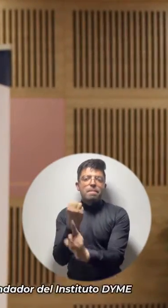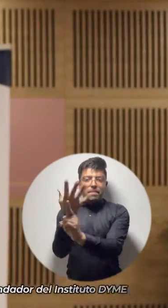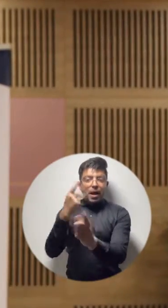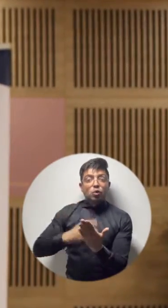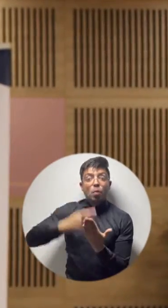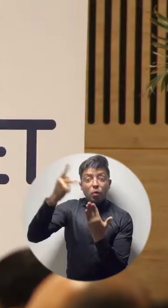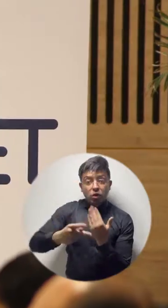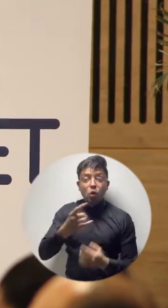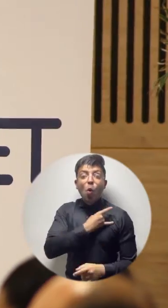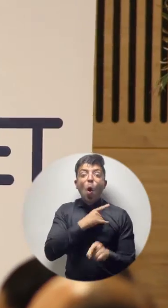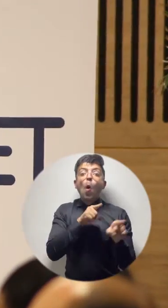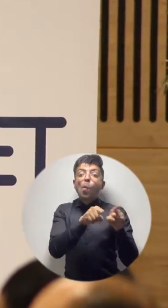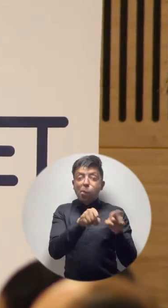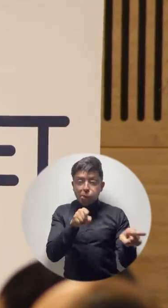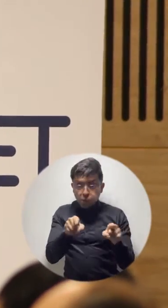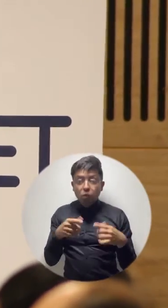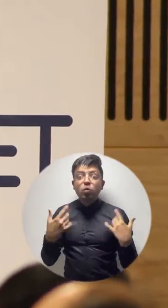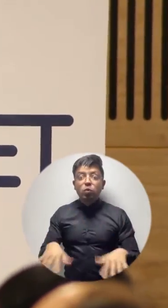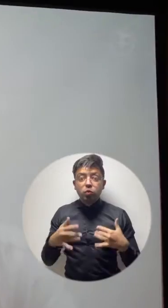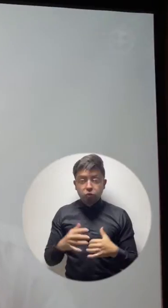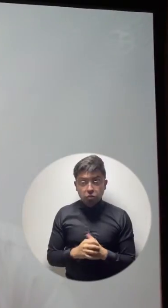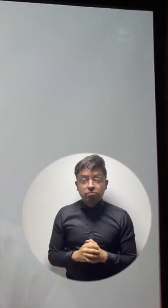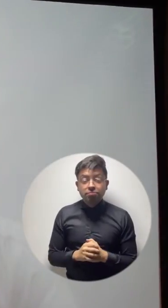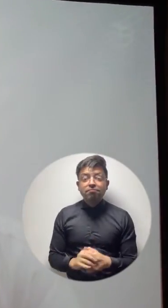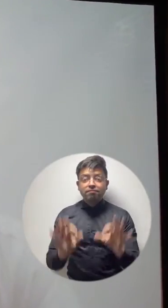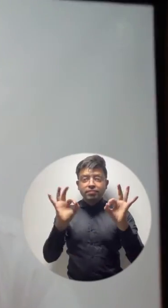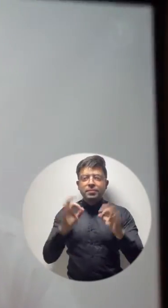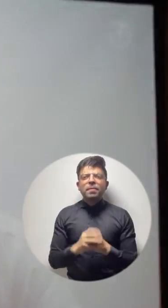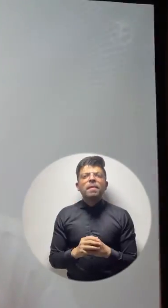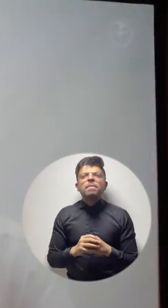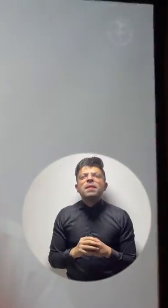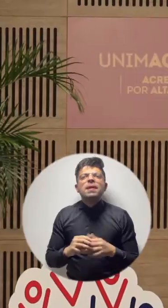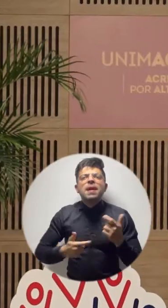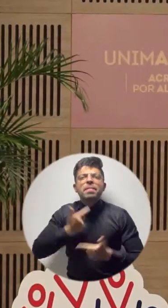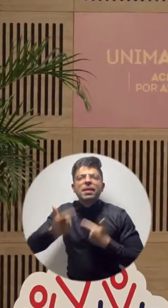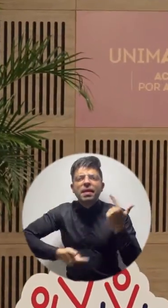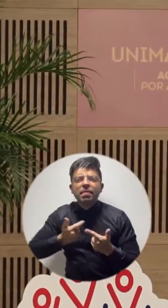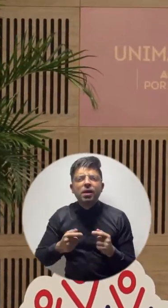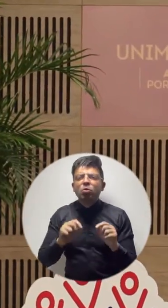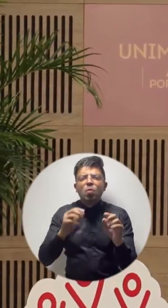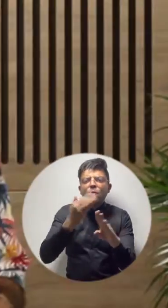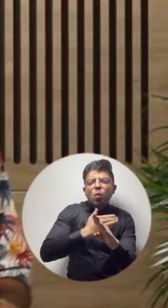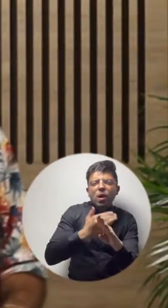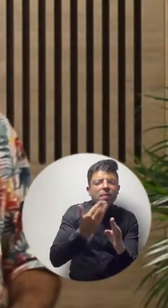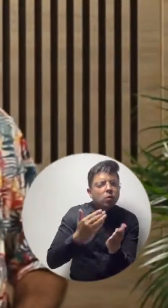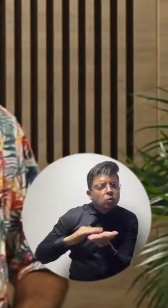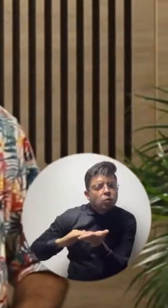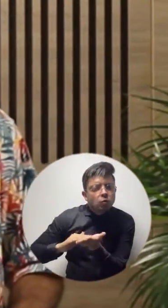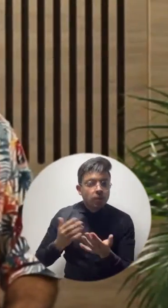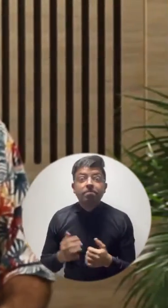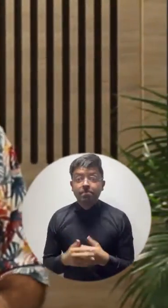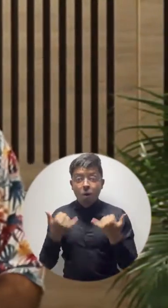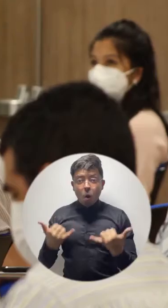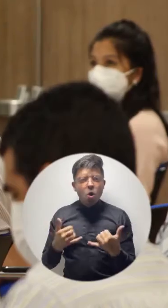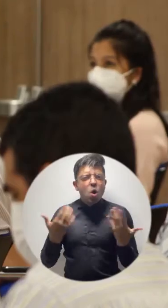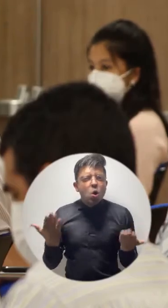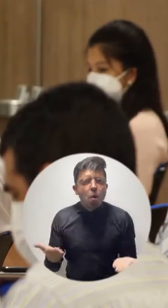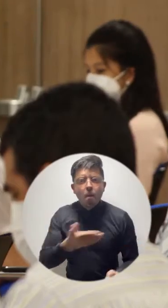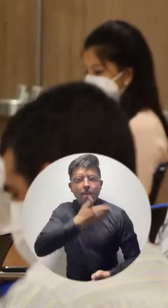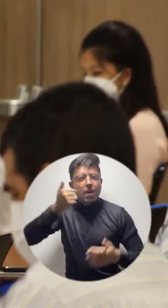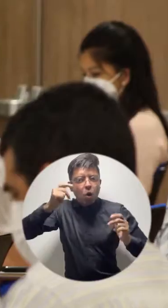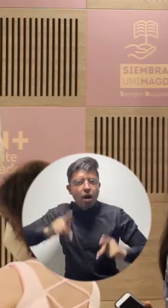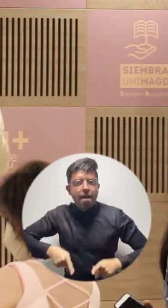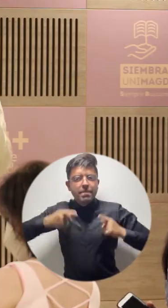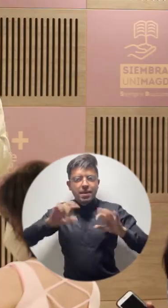haciendo las universidades en parte de la red. Emprendimiento basado en problemas, cómo actualmente podemos mejorar las vidas de estas